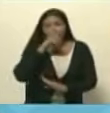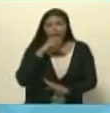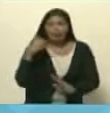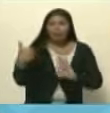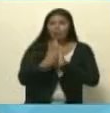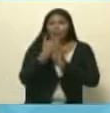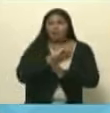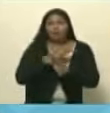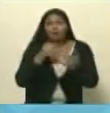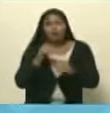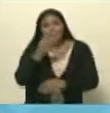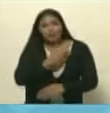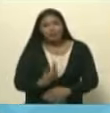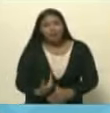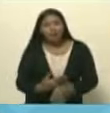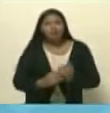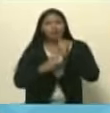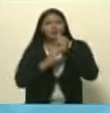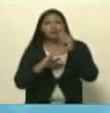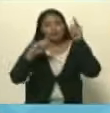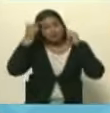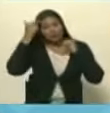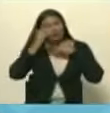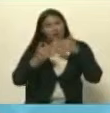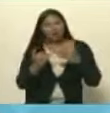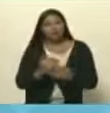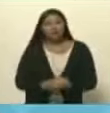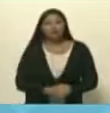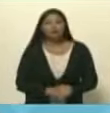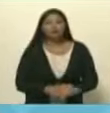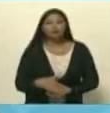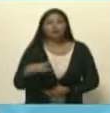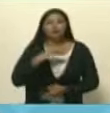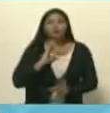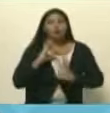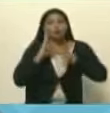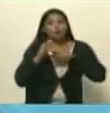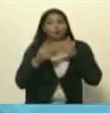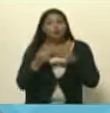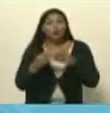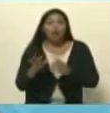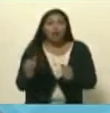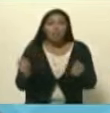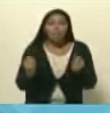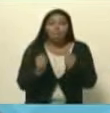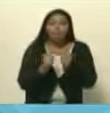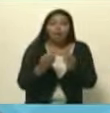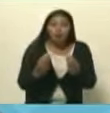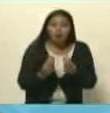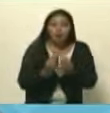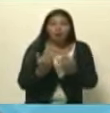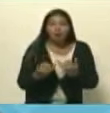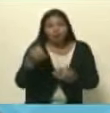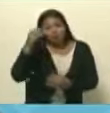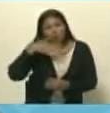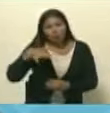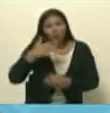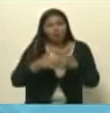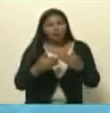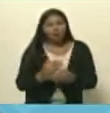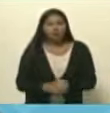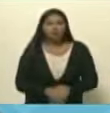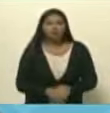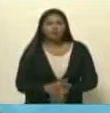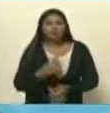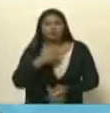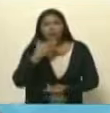golpe de estado contra el presidente comandante Hugo Chávez Frías pero donde contó con el acompañamiento de un pueblo pero no solamente